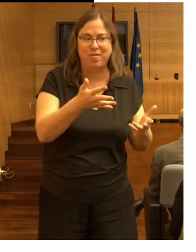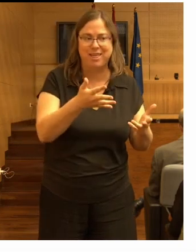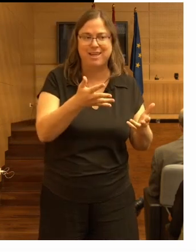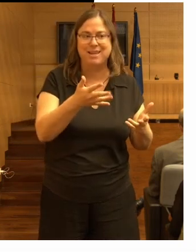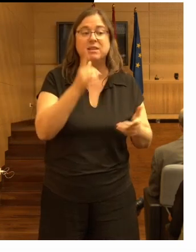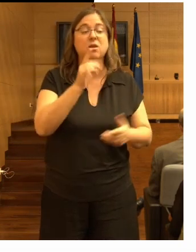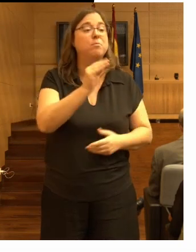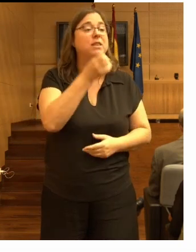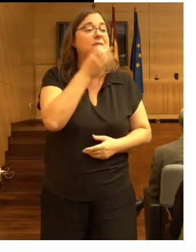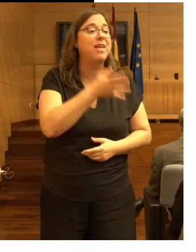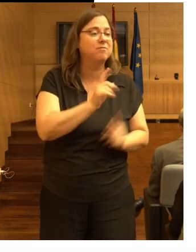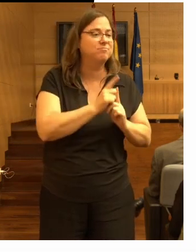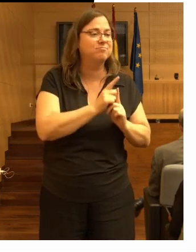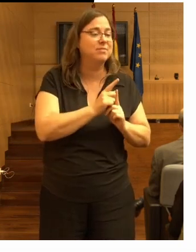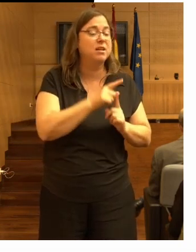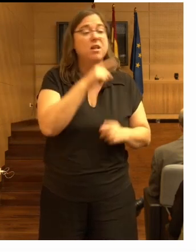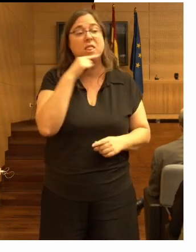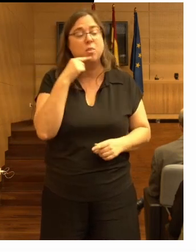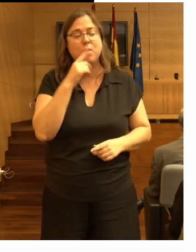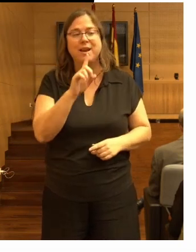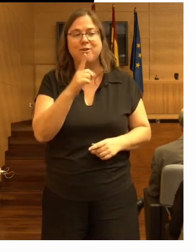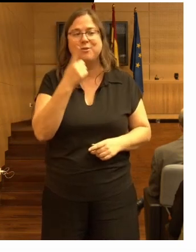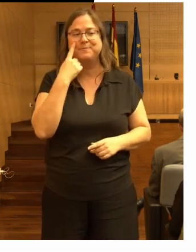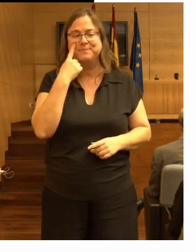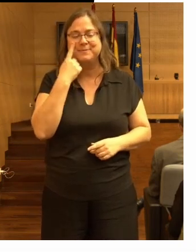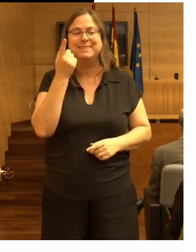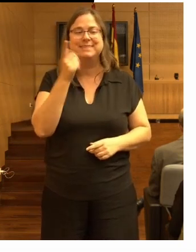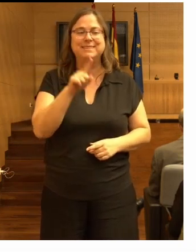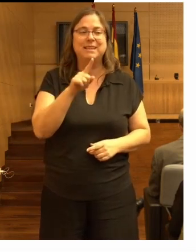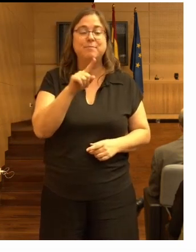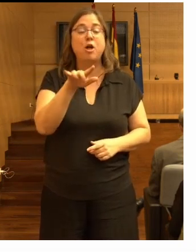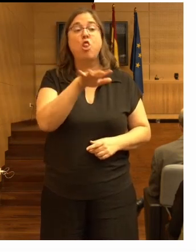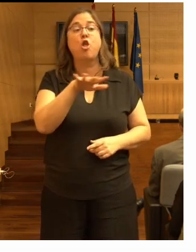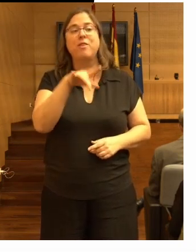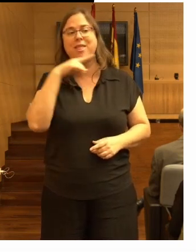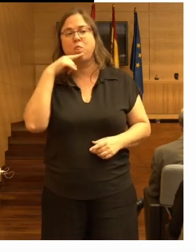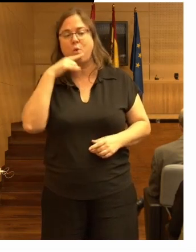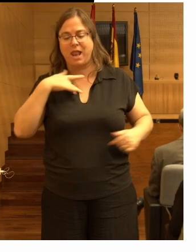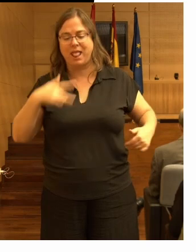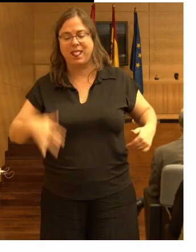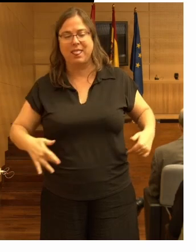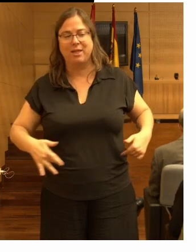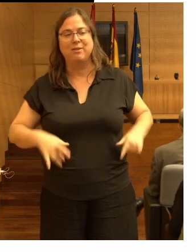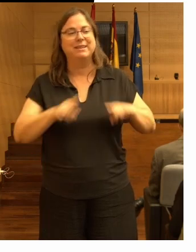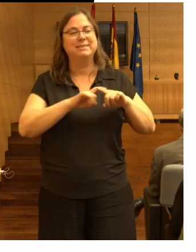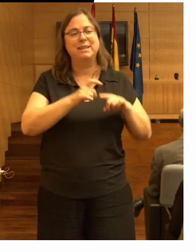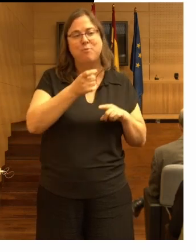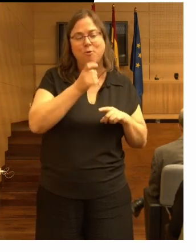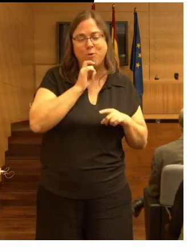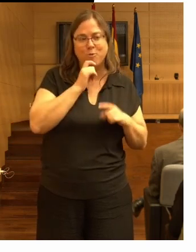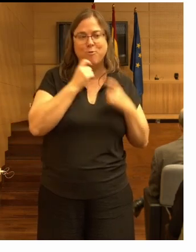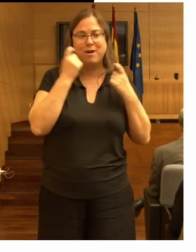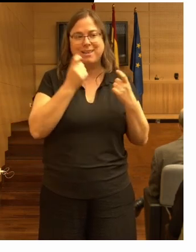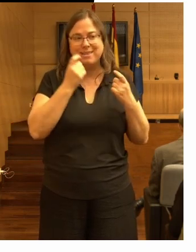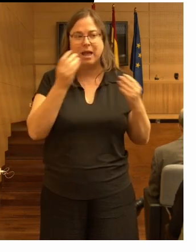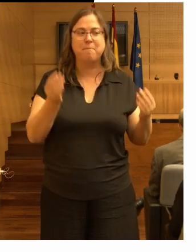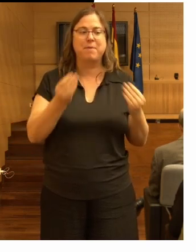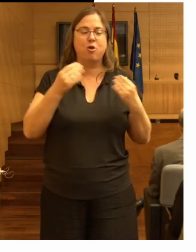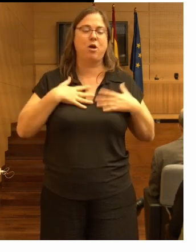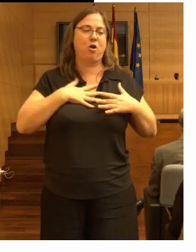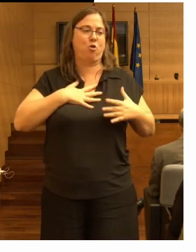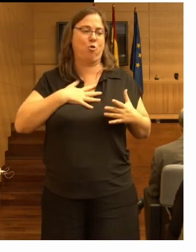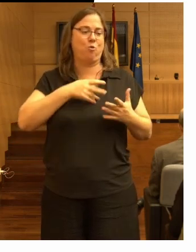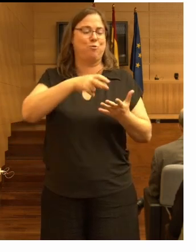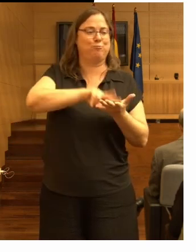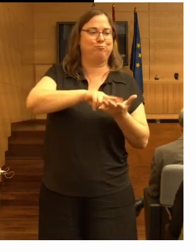no solamente preguntar si duele sino también ¿dónde te duele? ¿qué tipo de dolor es intentar mejorar la comodidad para